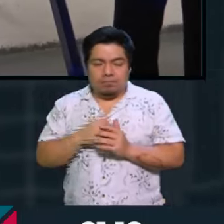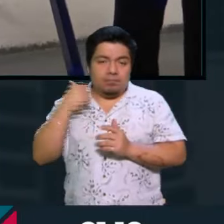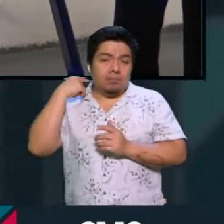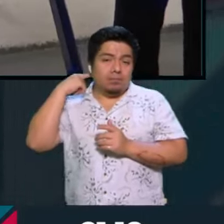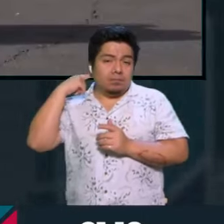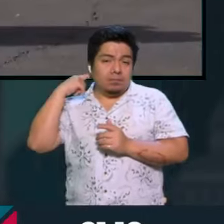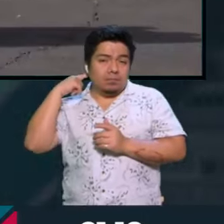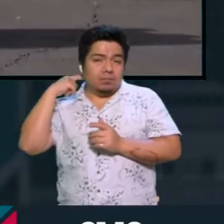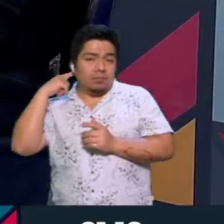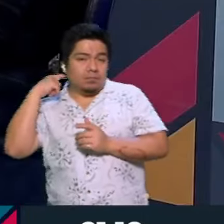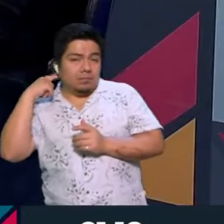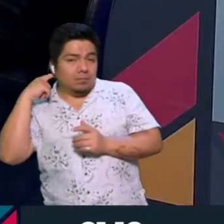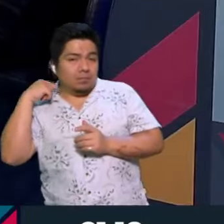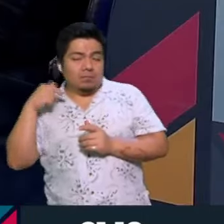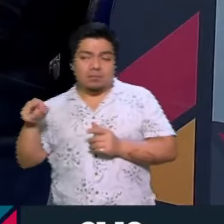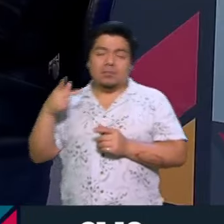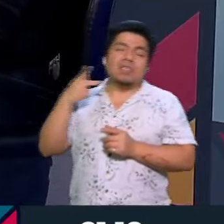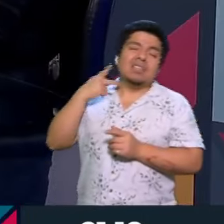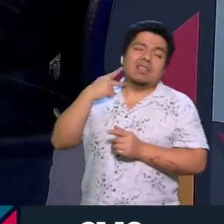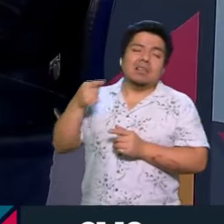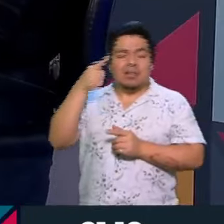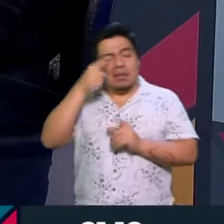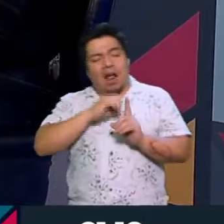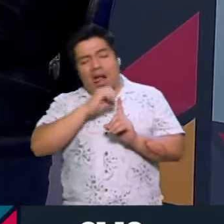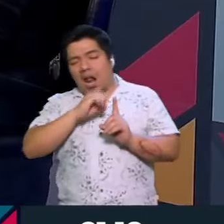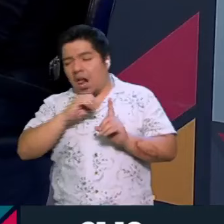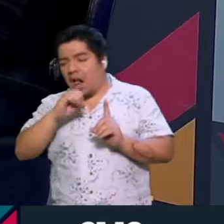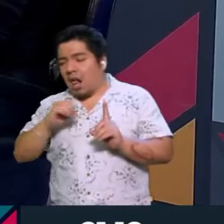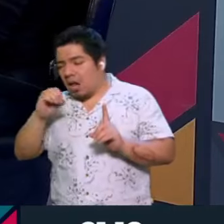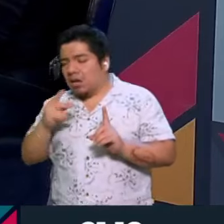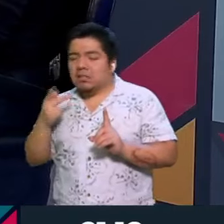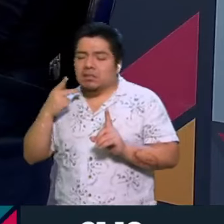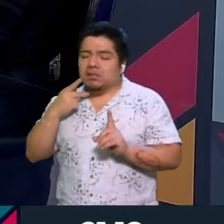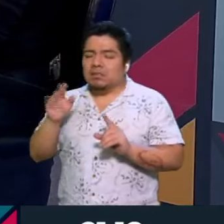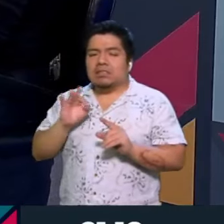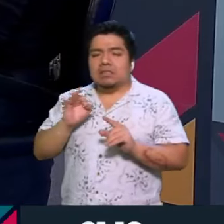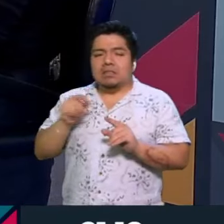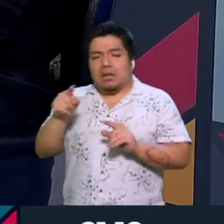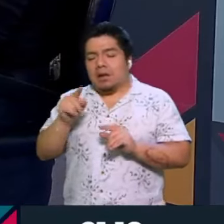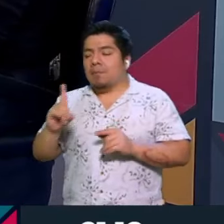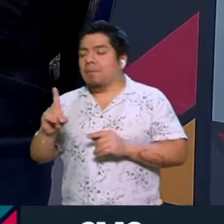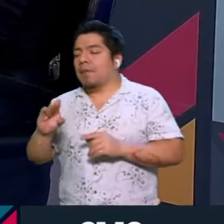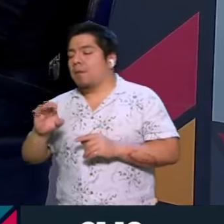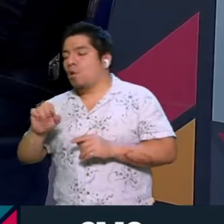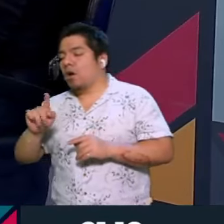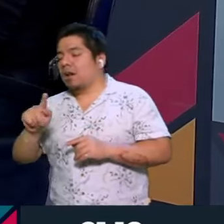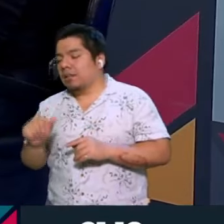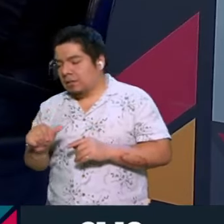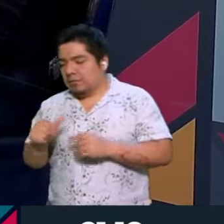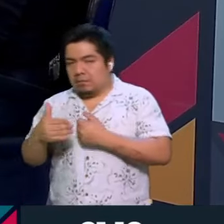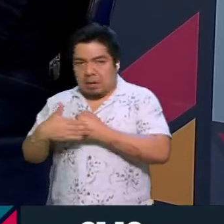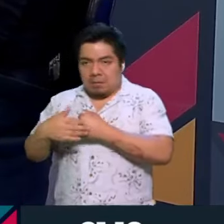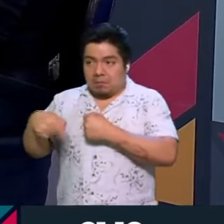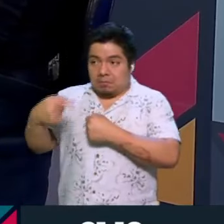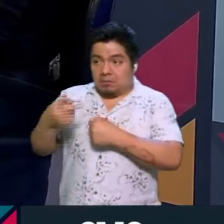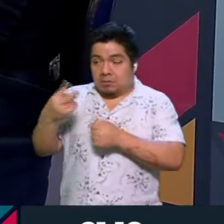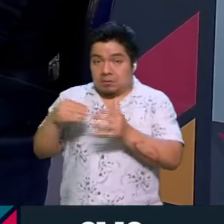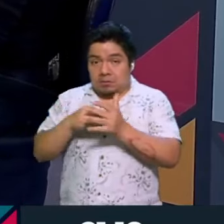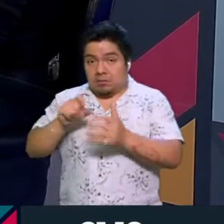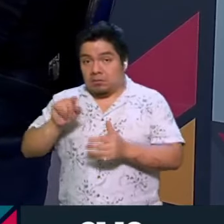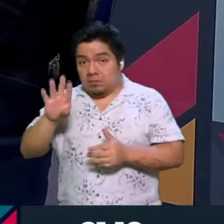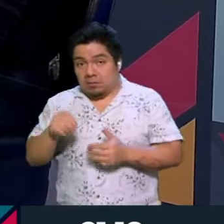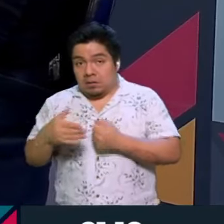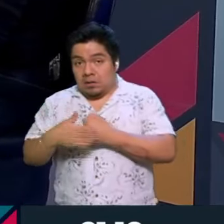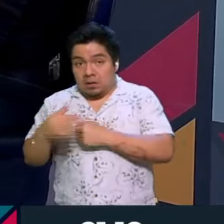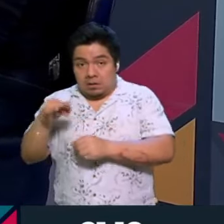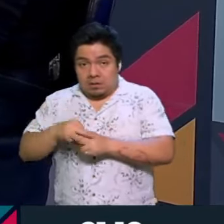Este desdibujamiento del espectro político en Estados Unidos, usted lo ve probablemente como una oportunidad para el Partido Demócrata de cara a 2029, que será